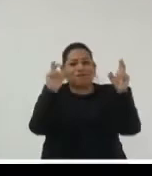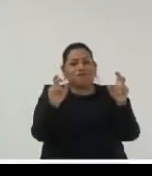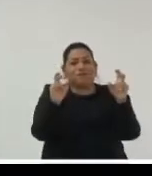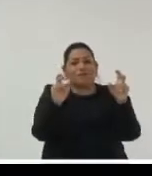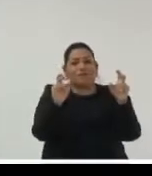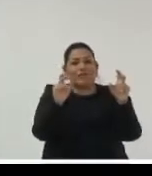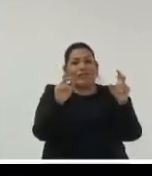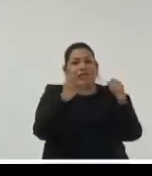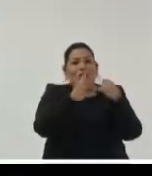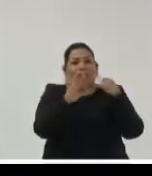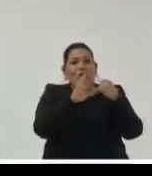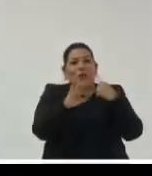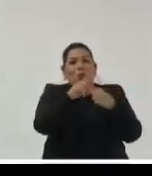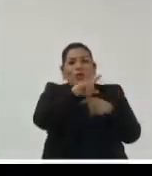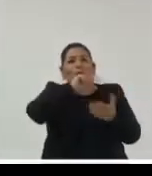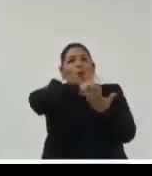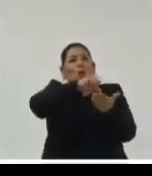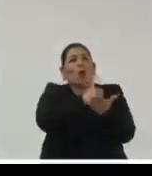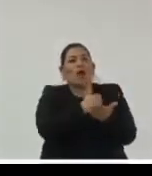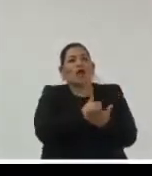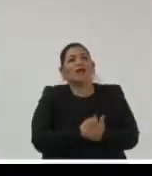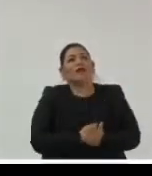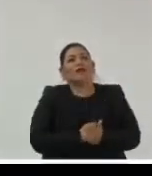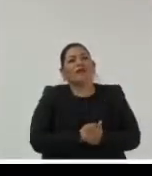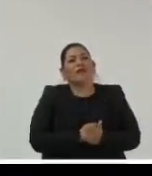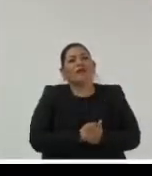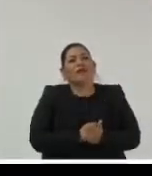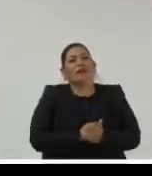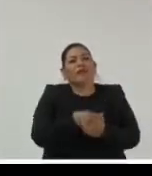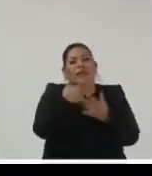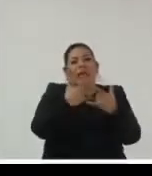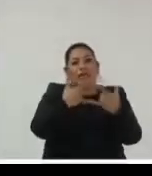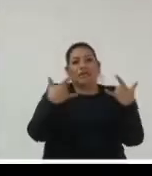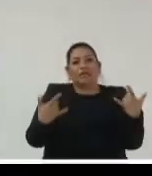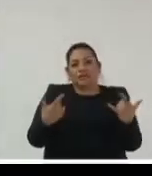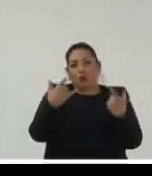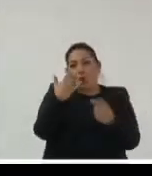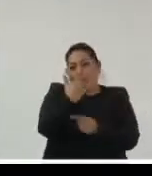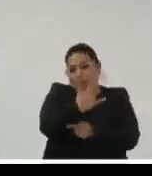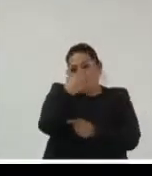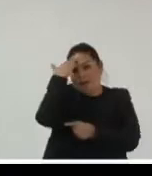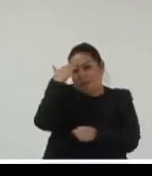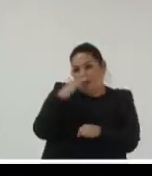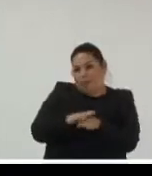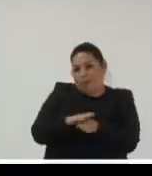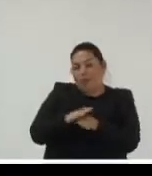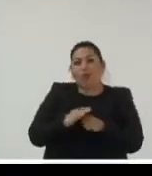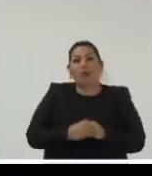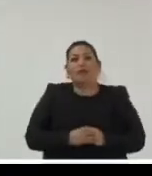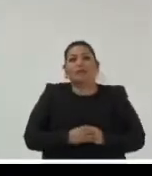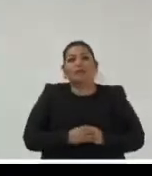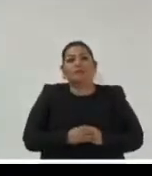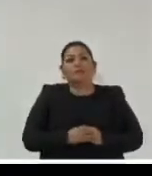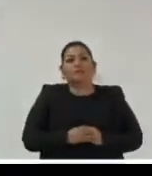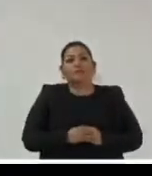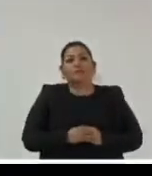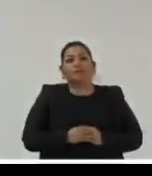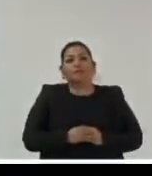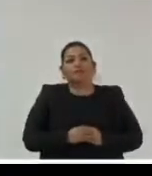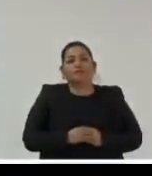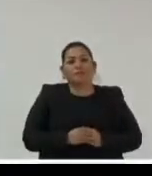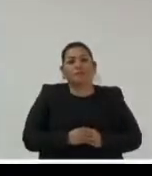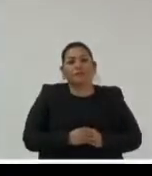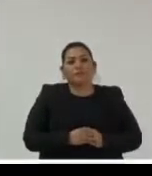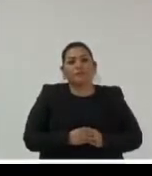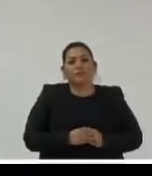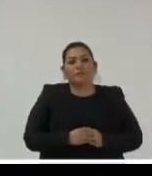este es el último enano de otro cuento que me traigo claramente es un enano de un cuento completamente distinto verdad y es el tema de la historia